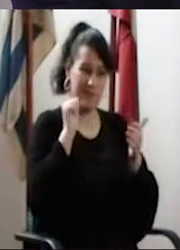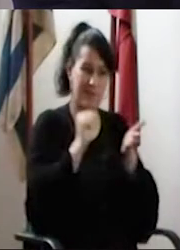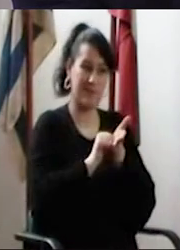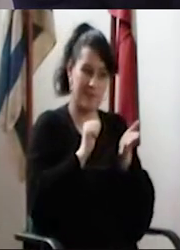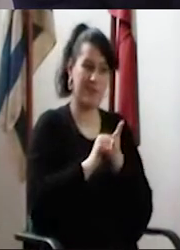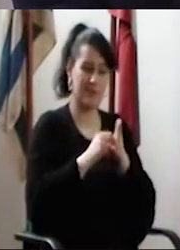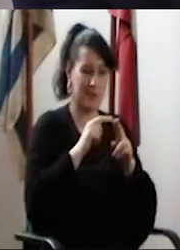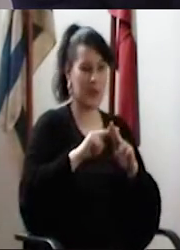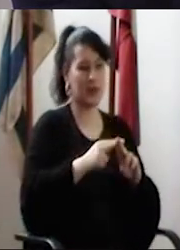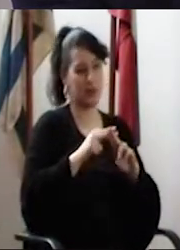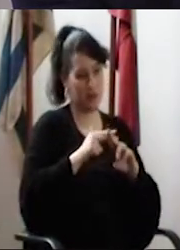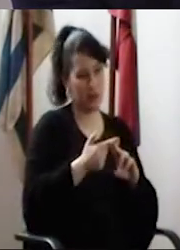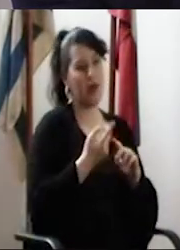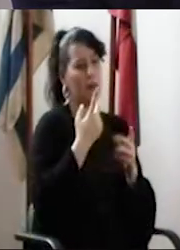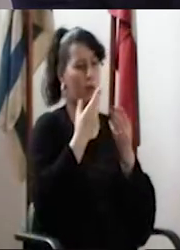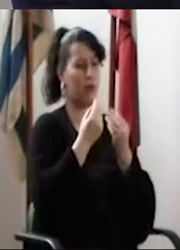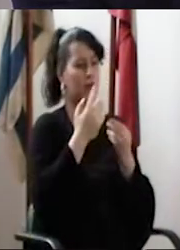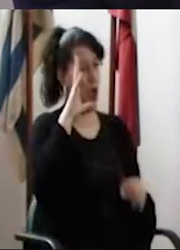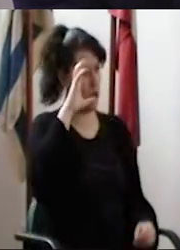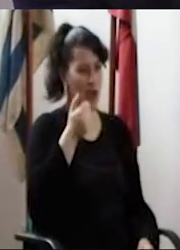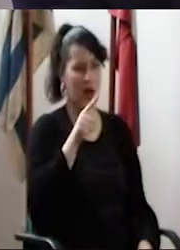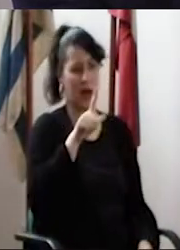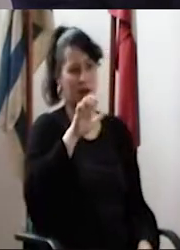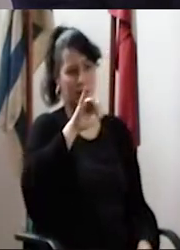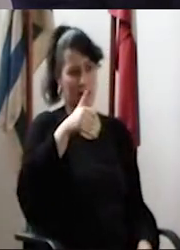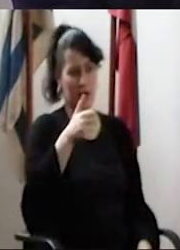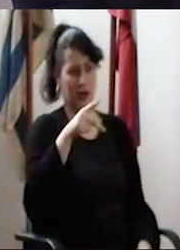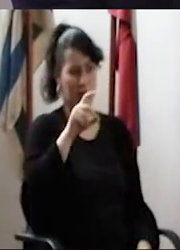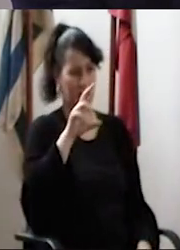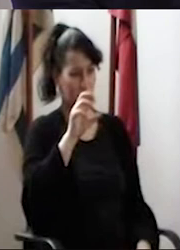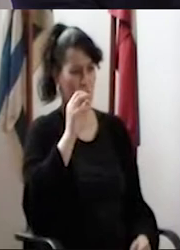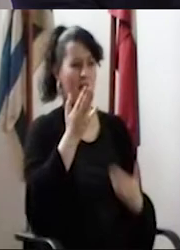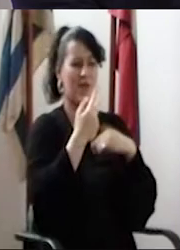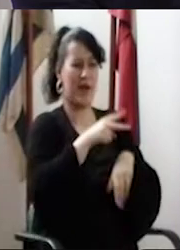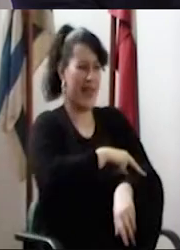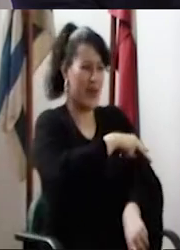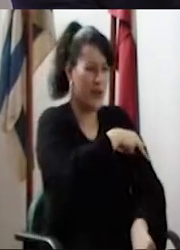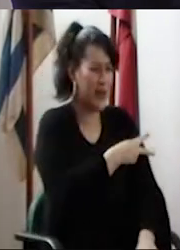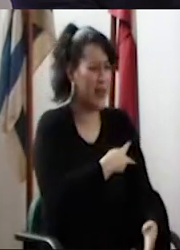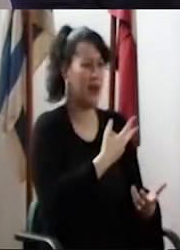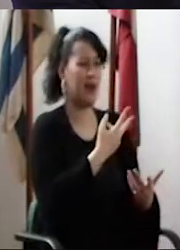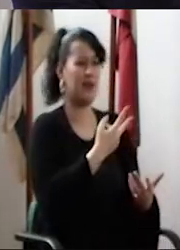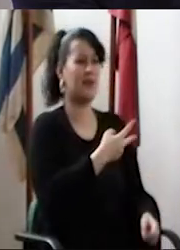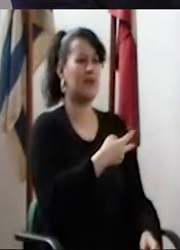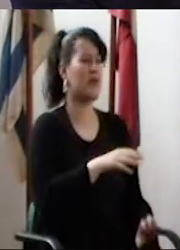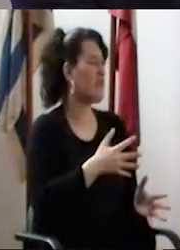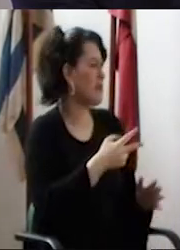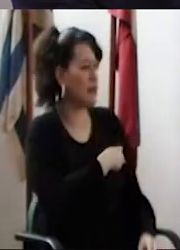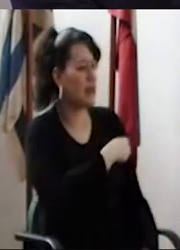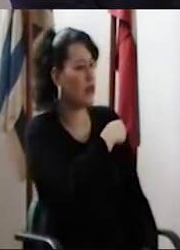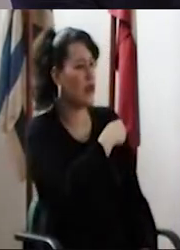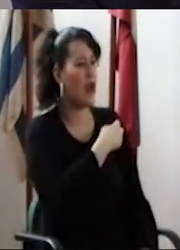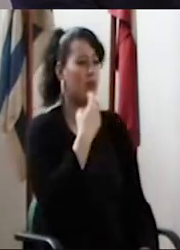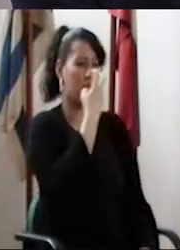núcleos más duros y más resistentes. Pero hay muchas otras, acordate Alejandro, cuando hablábamos de categorías horarias, se